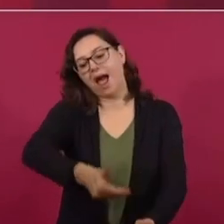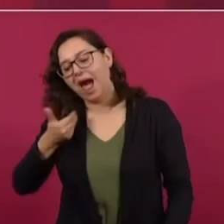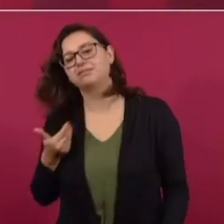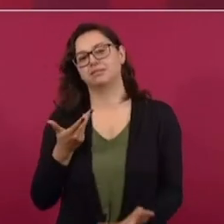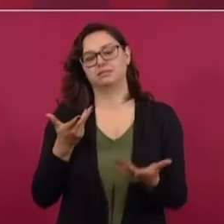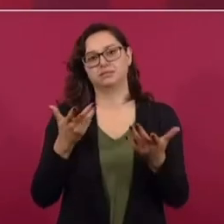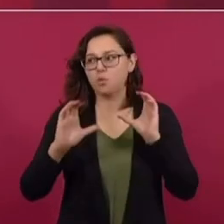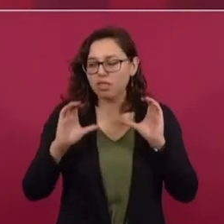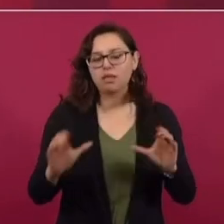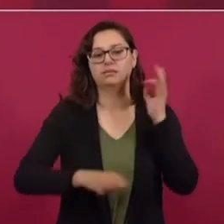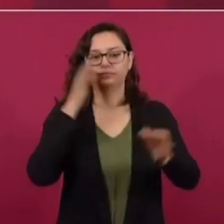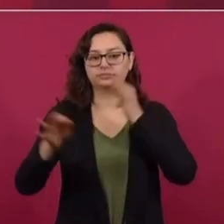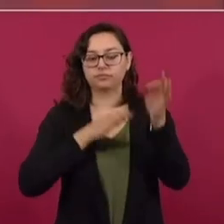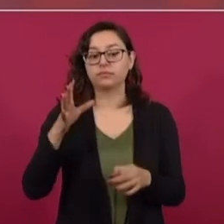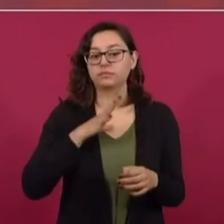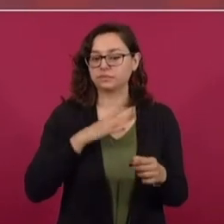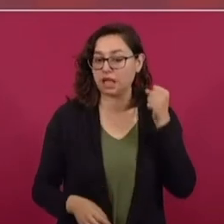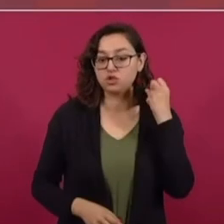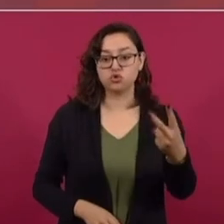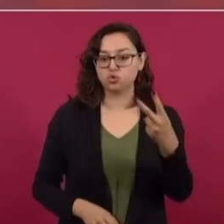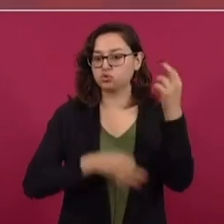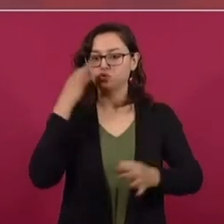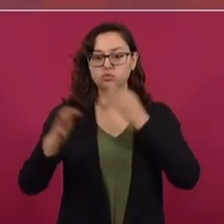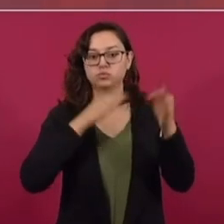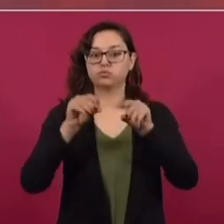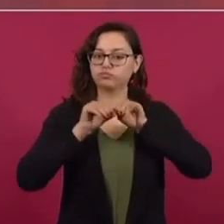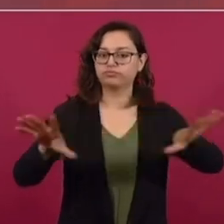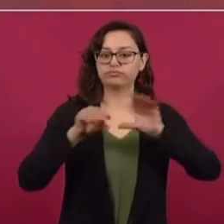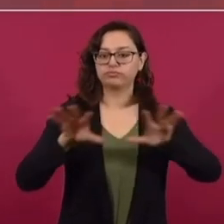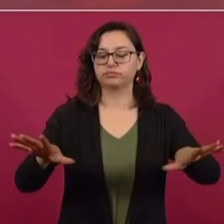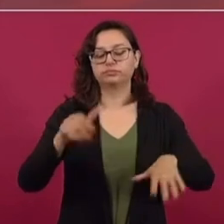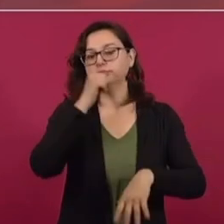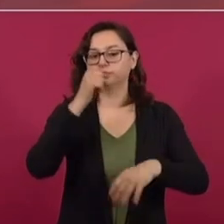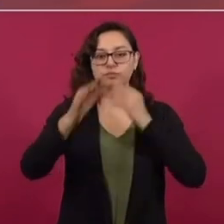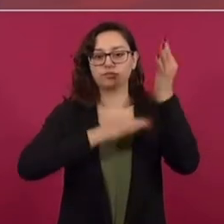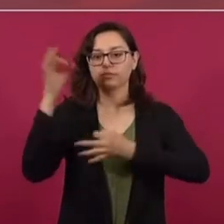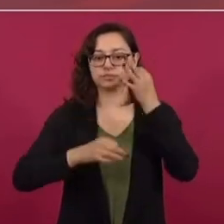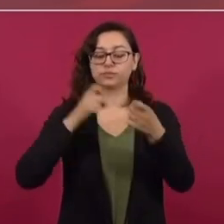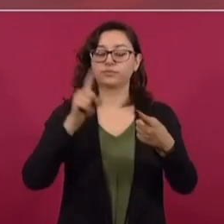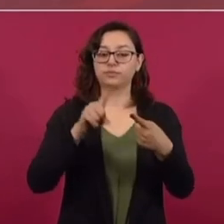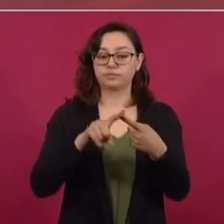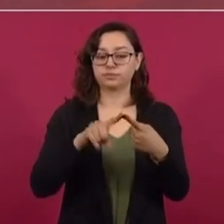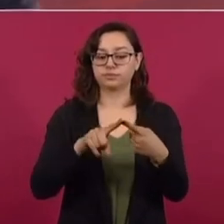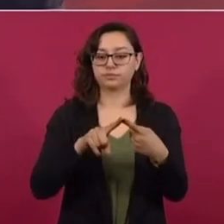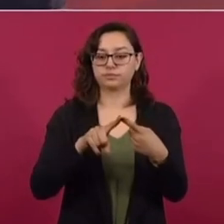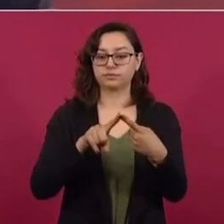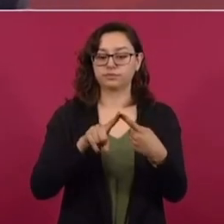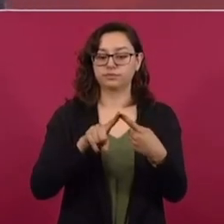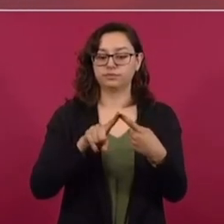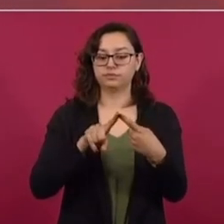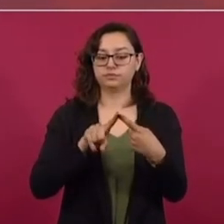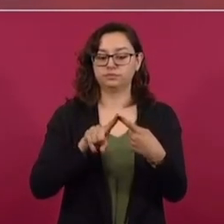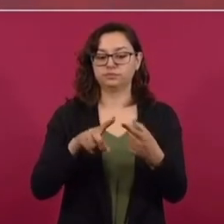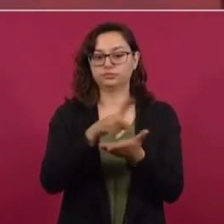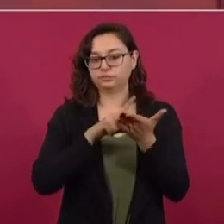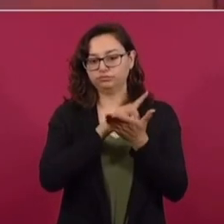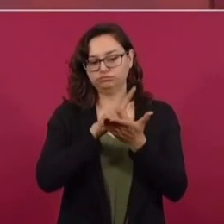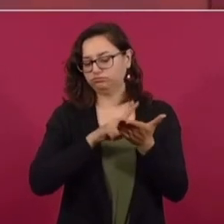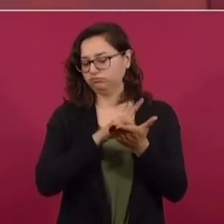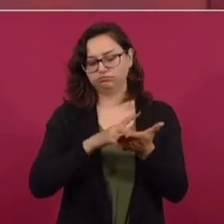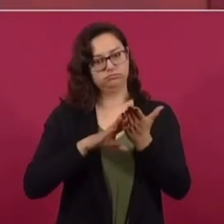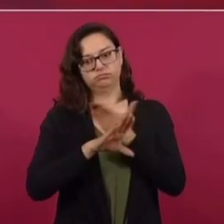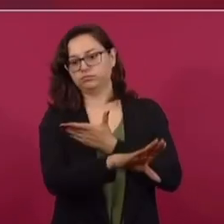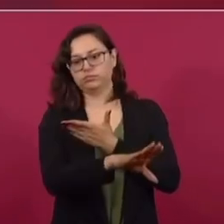dos campañas, acuérdense, permanentes. Entonces, la que tiene que ver con el rechazo a las drogas,